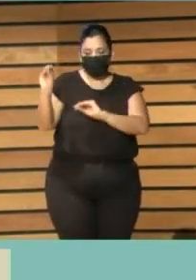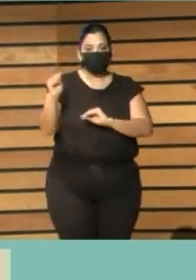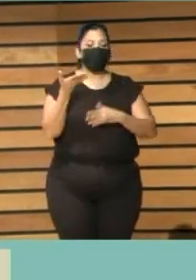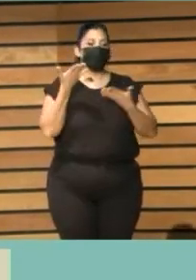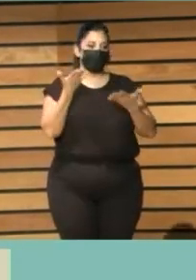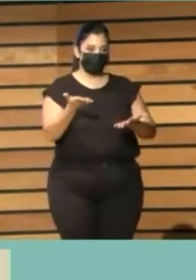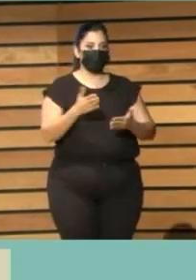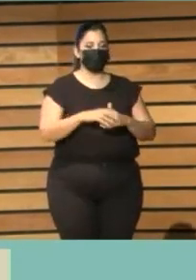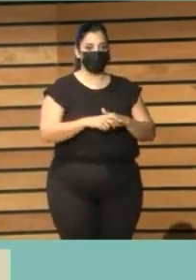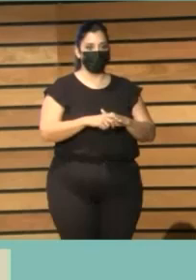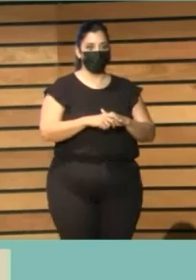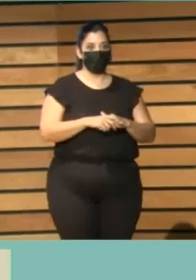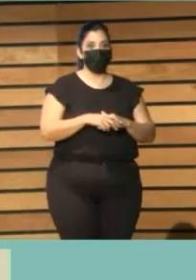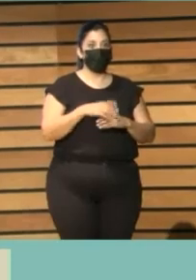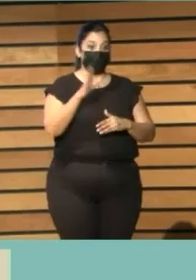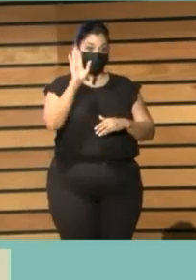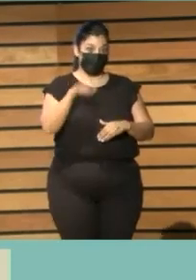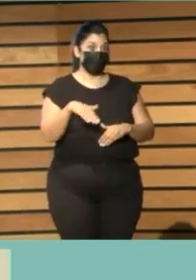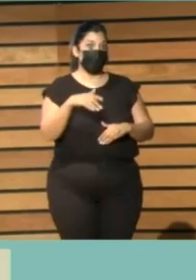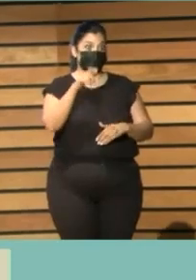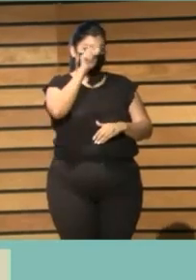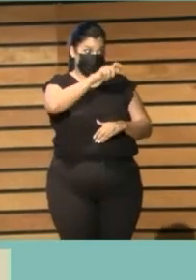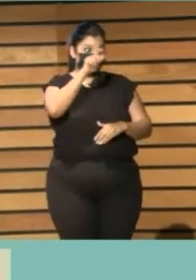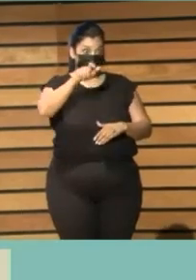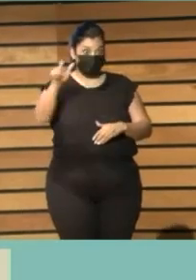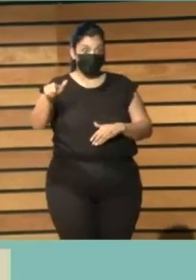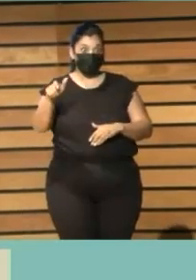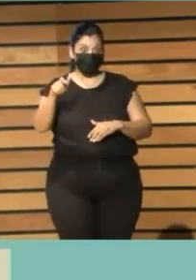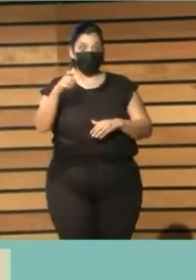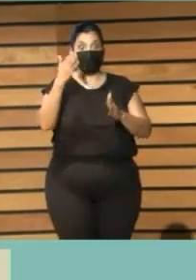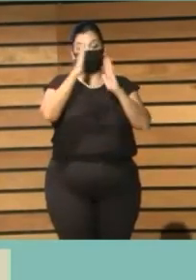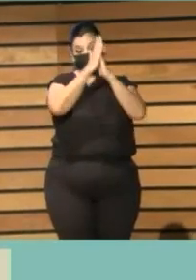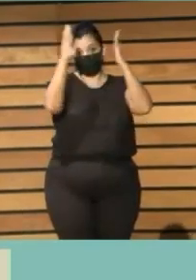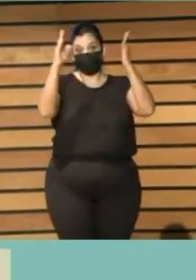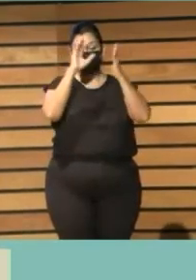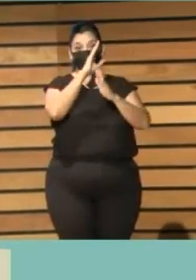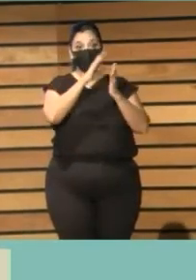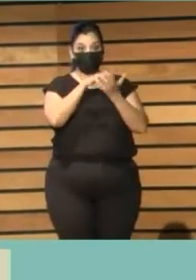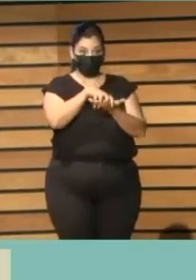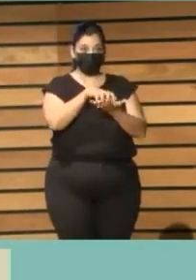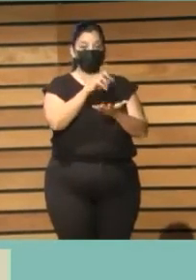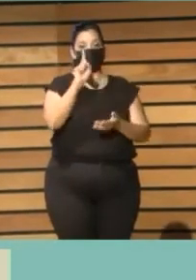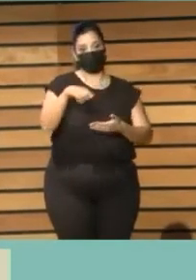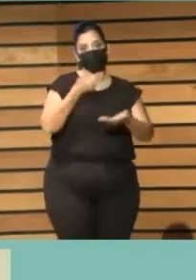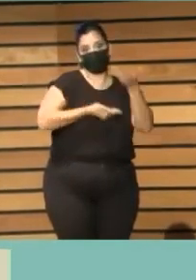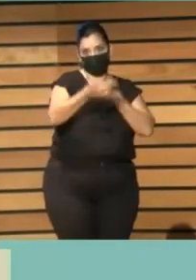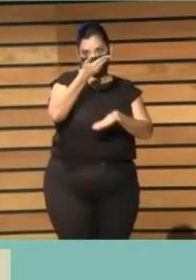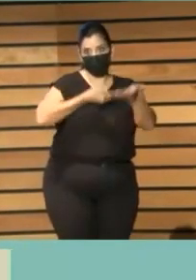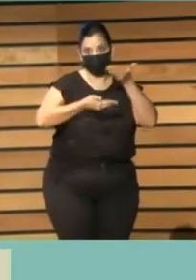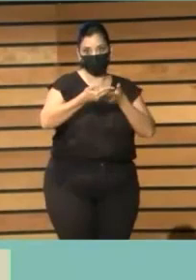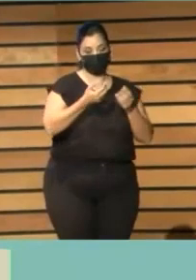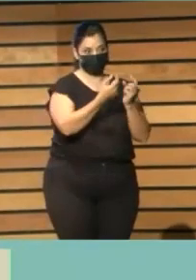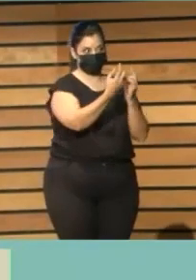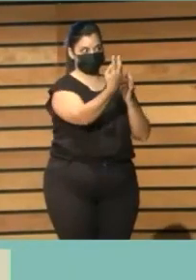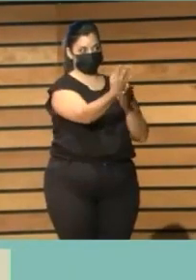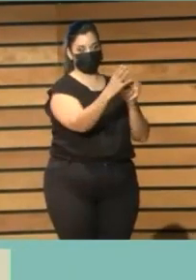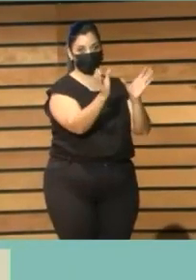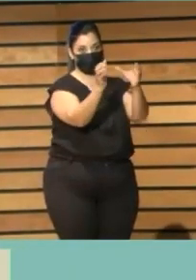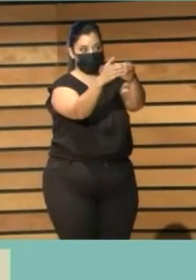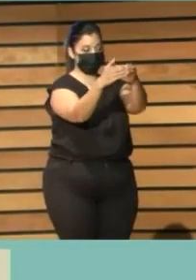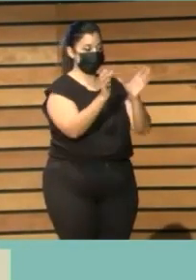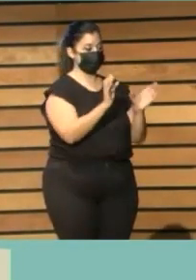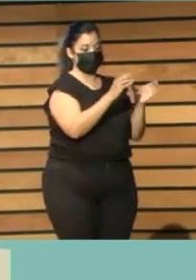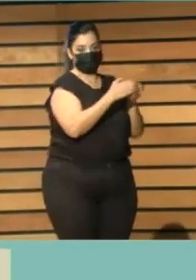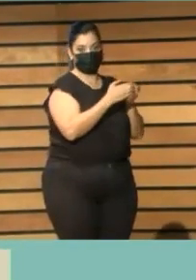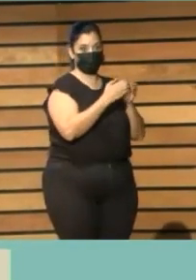y deberían trabajar en coordinación con el personal propio de la biblioteca. También consideramos necesario un plan de